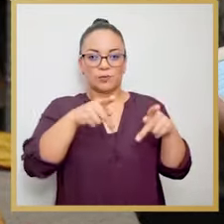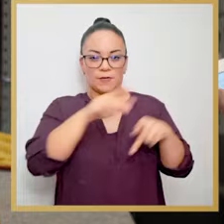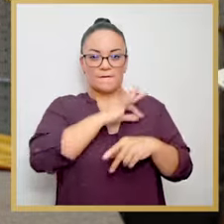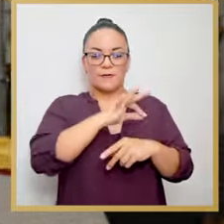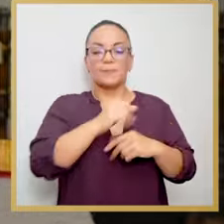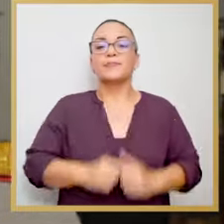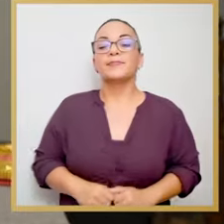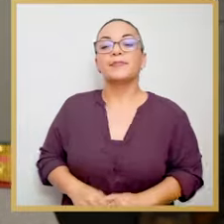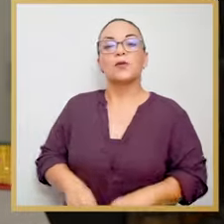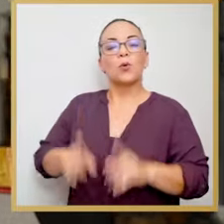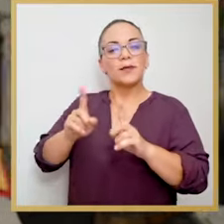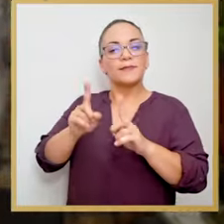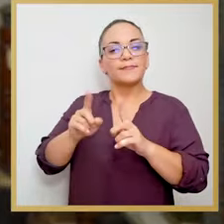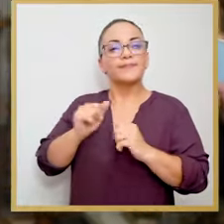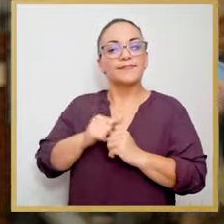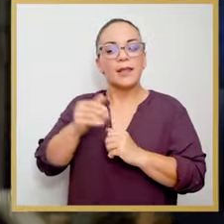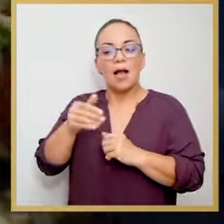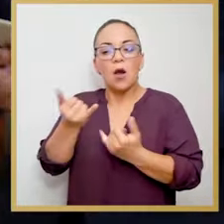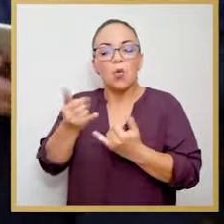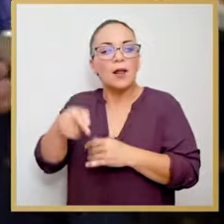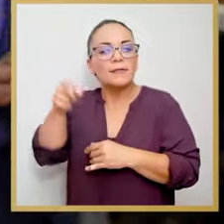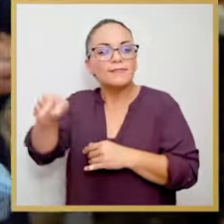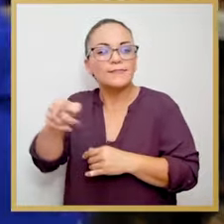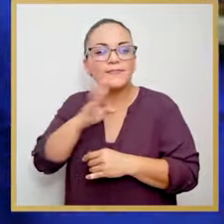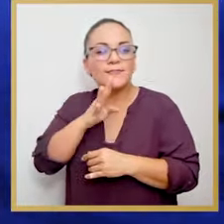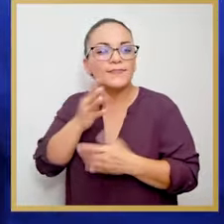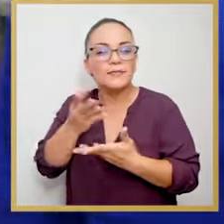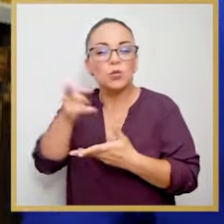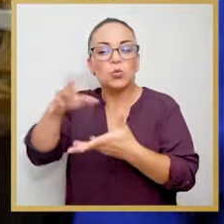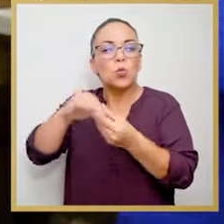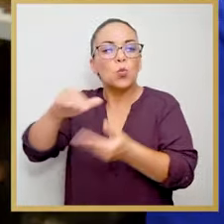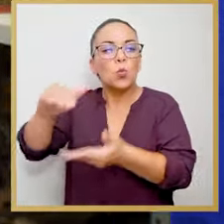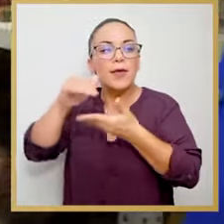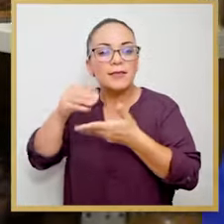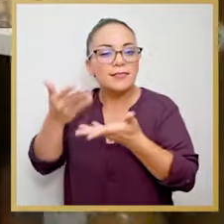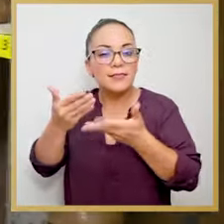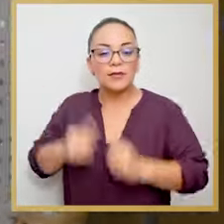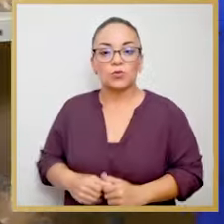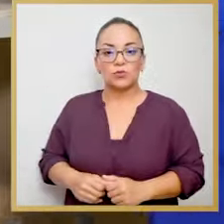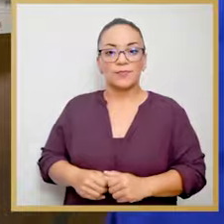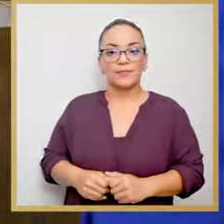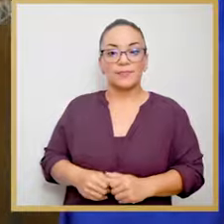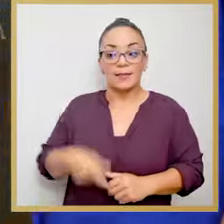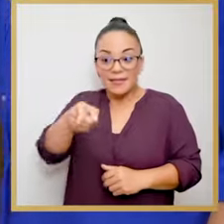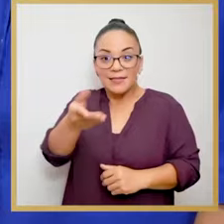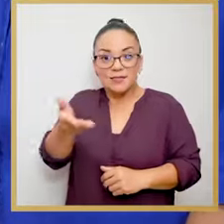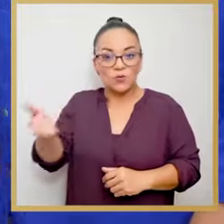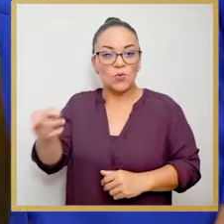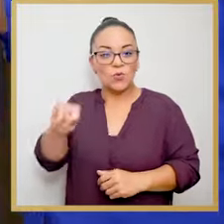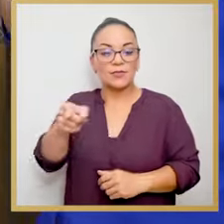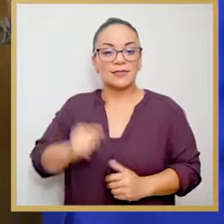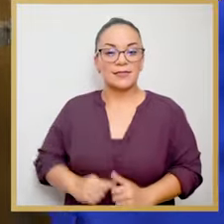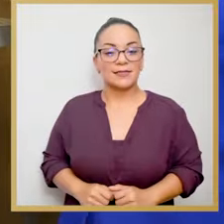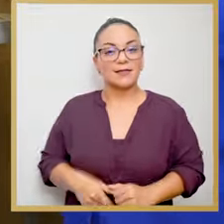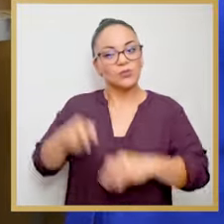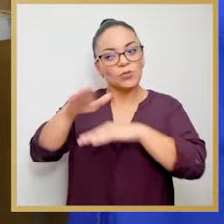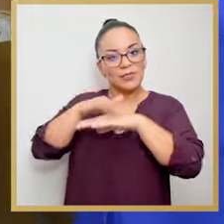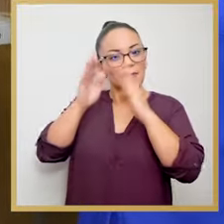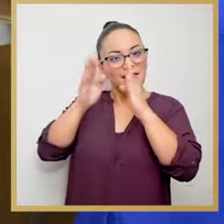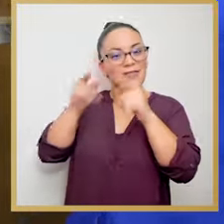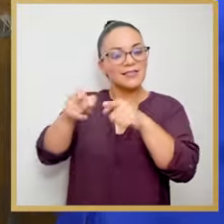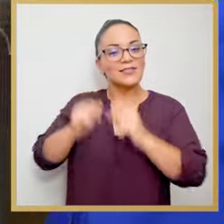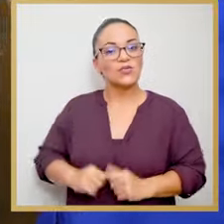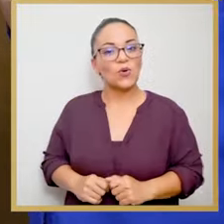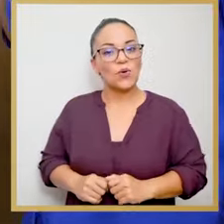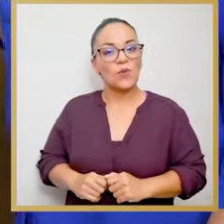hablar en este otro lado, no voy a hacer de este lado aquí, para que usted nos cuente de estos bienes que encontramos. Porque